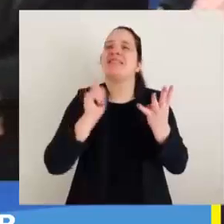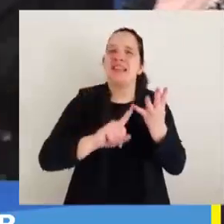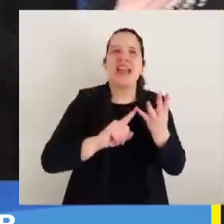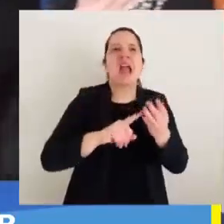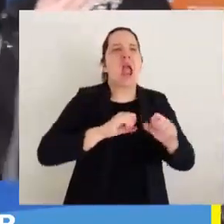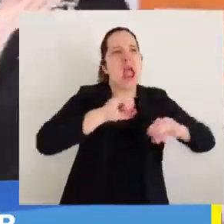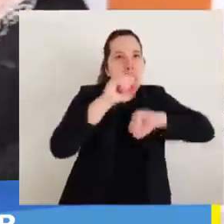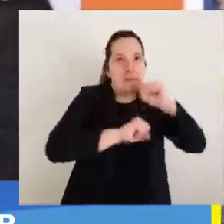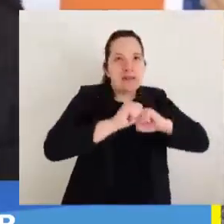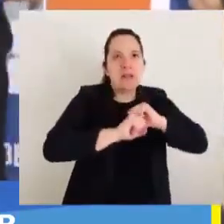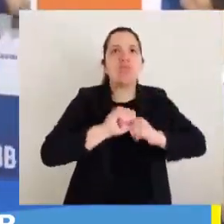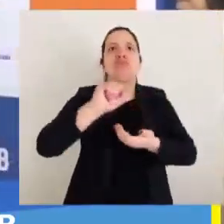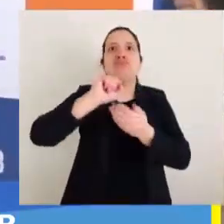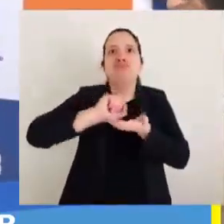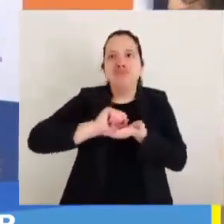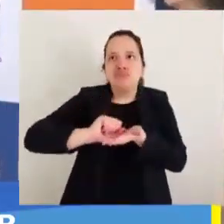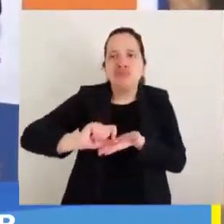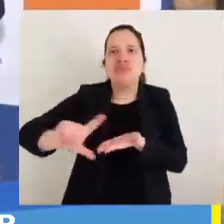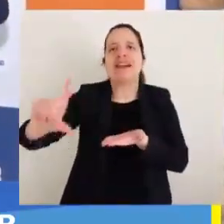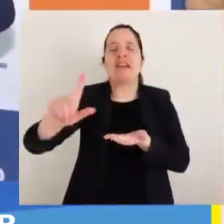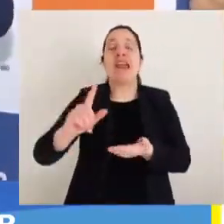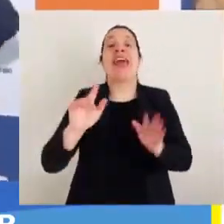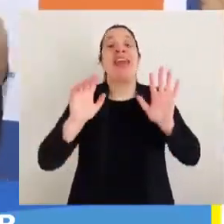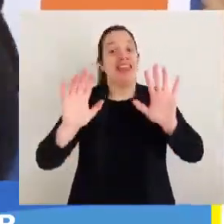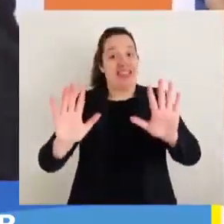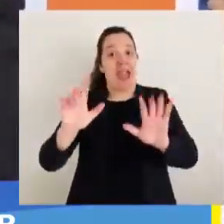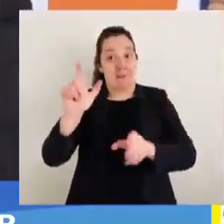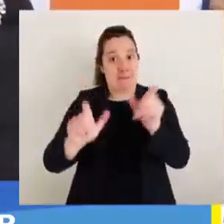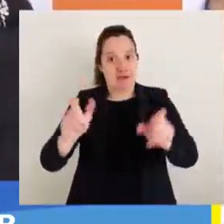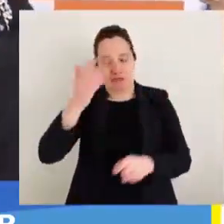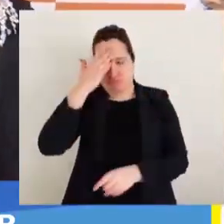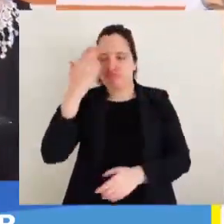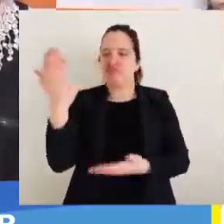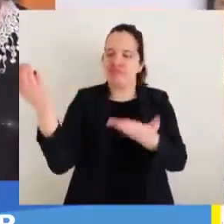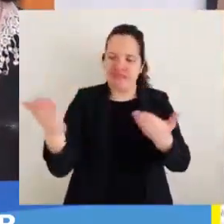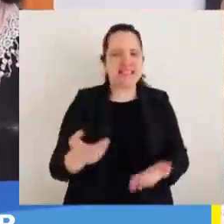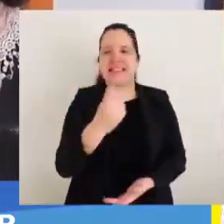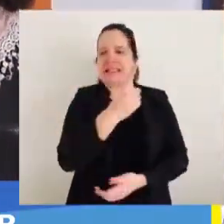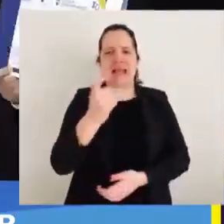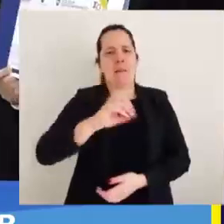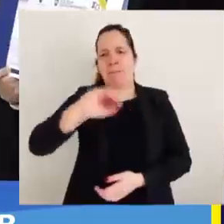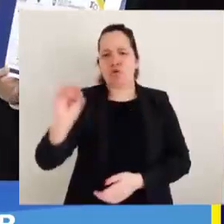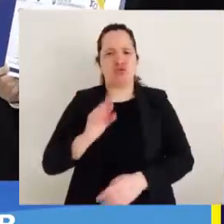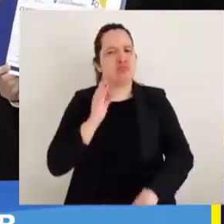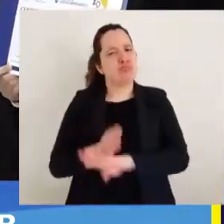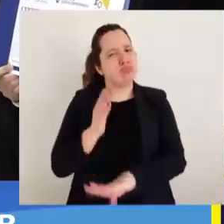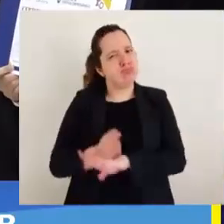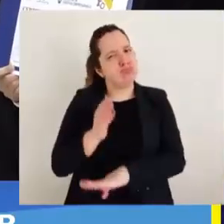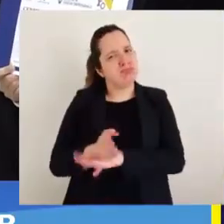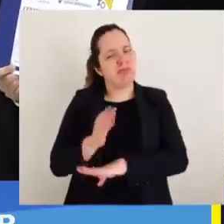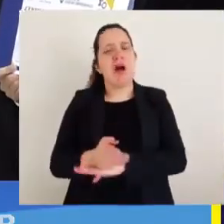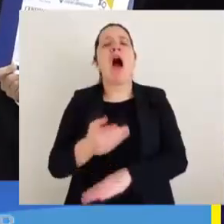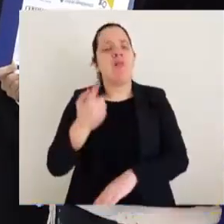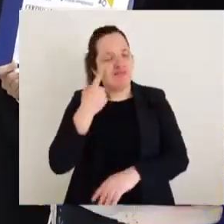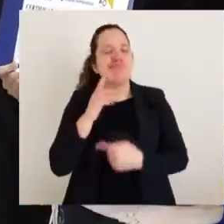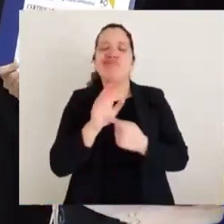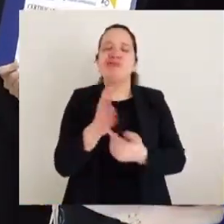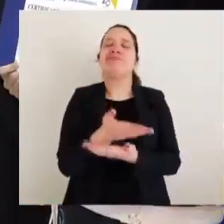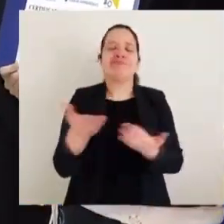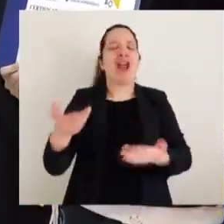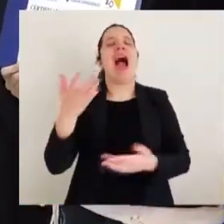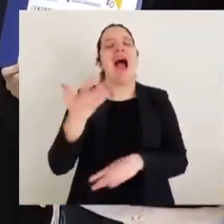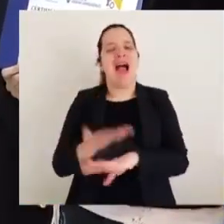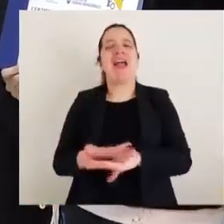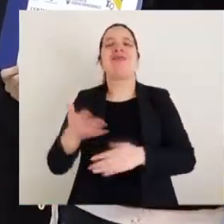empresarial y crecimiento, destacándose a 10 emprendedores que participaron en el 100% de las clases, demostrando su compromiso.